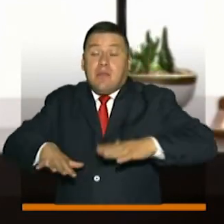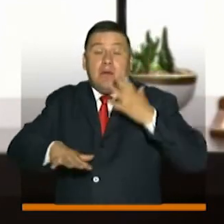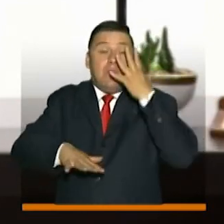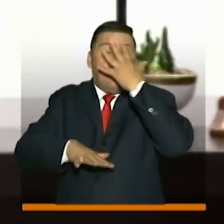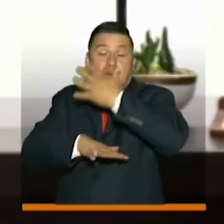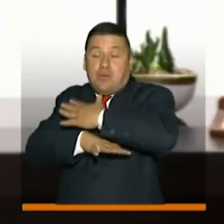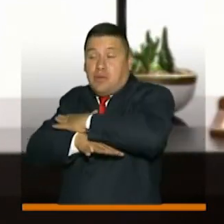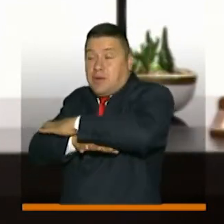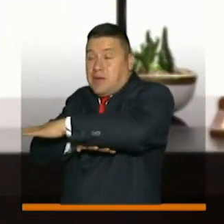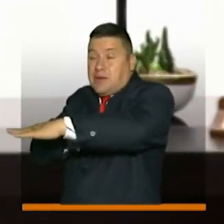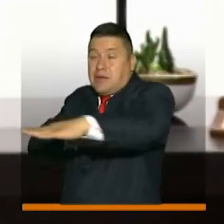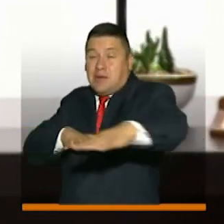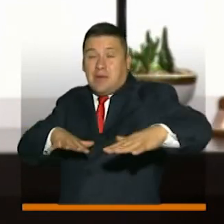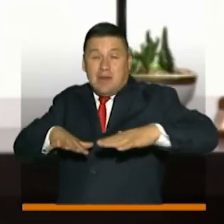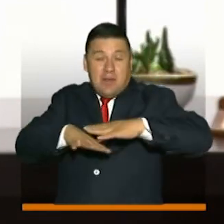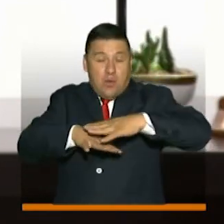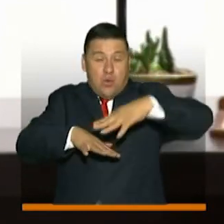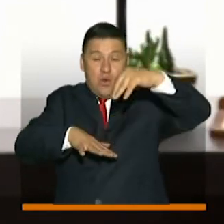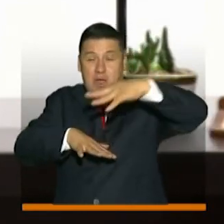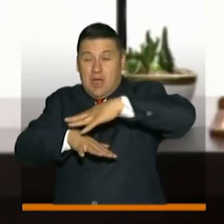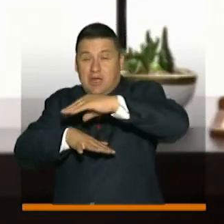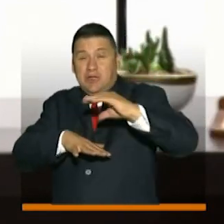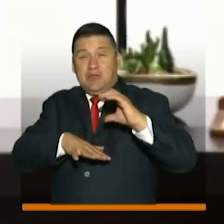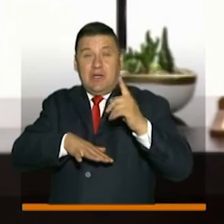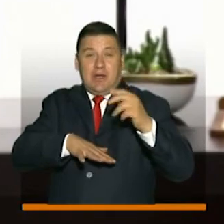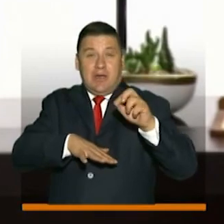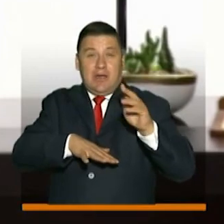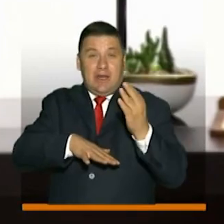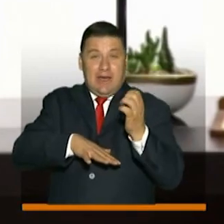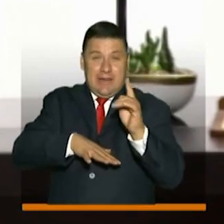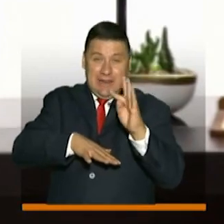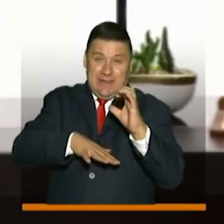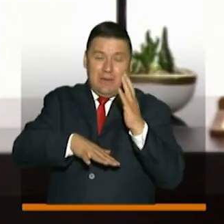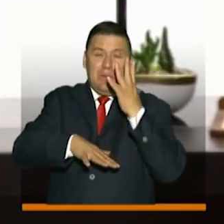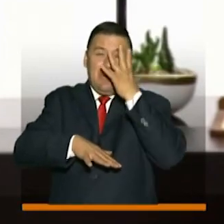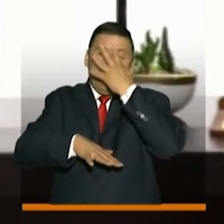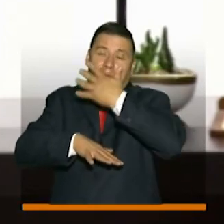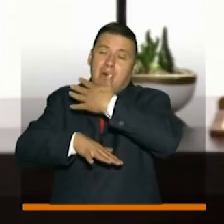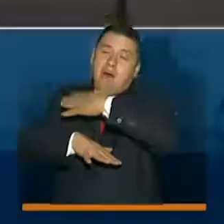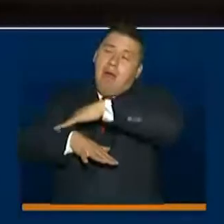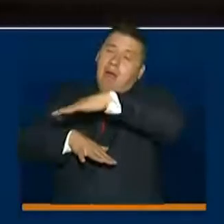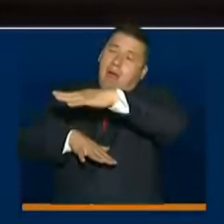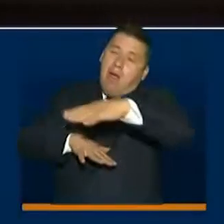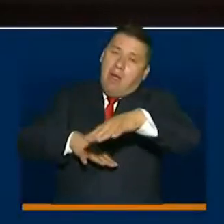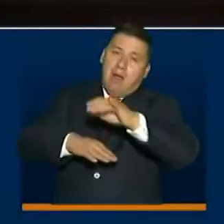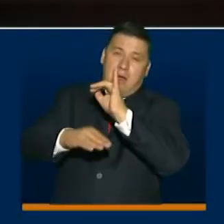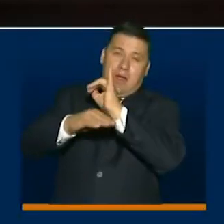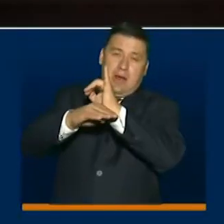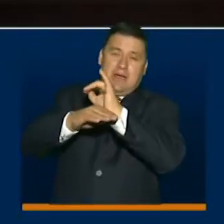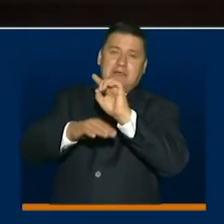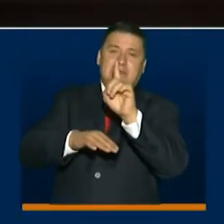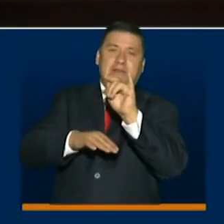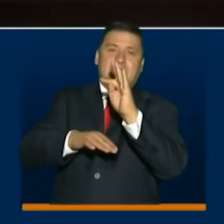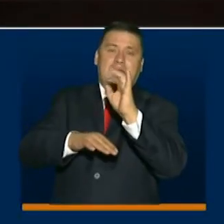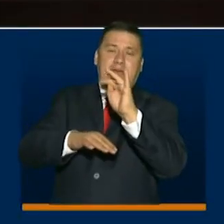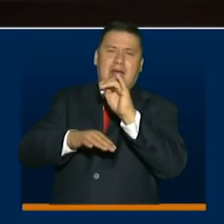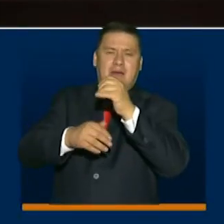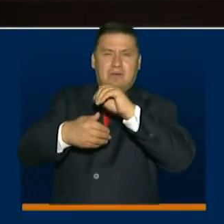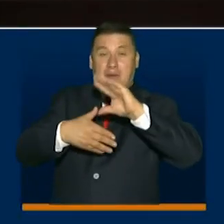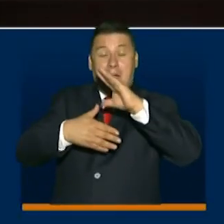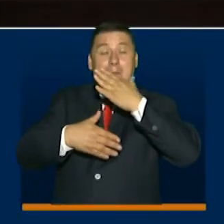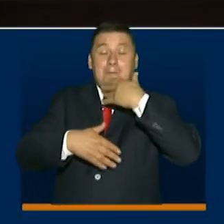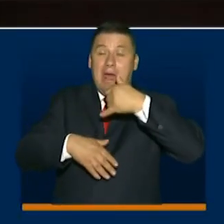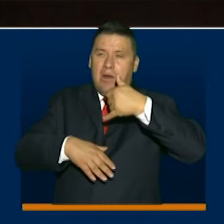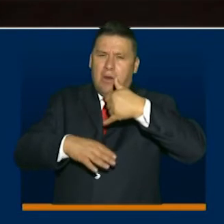serranía del Chimiquete, esa riqueza ancestral, de las pinturas rupestres, la capilla cistina de Sudamérica,